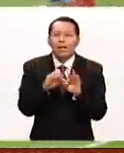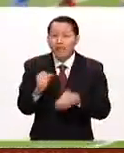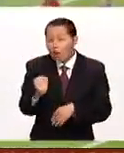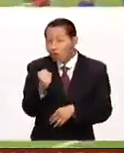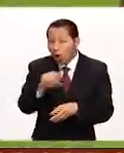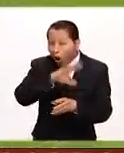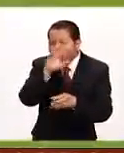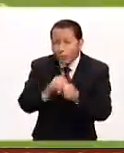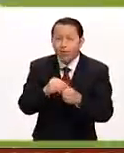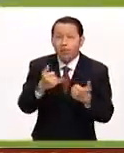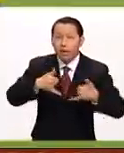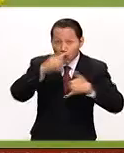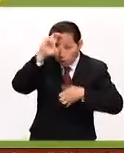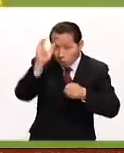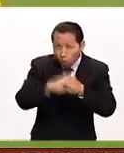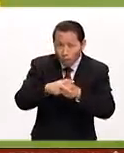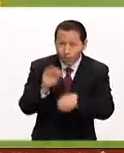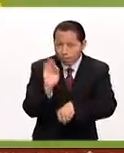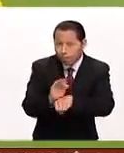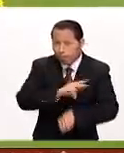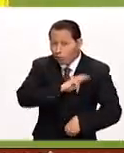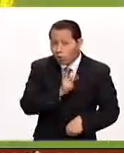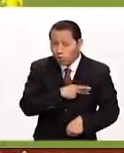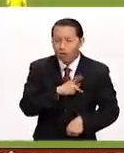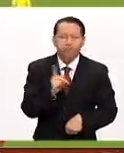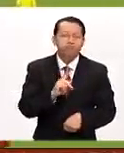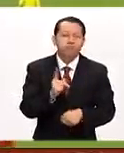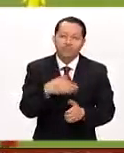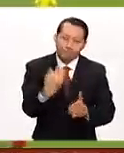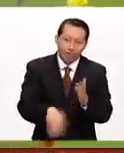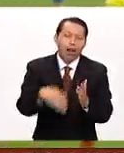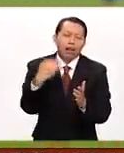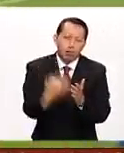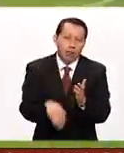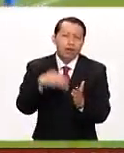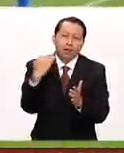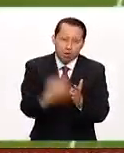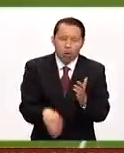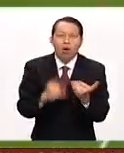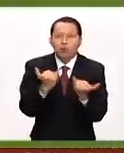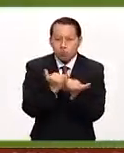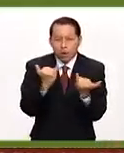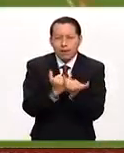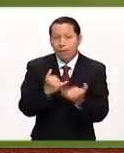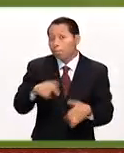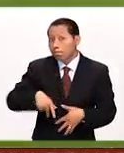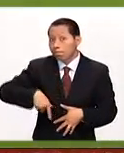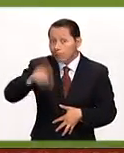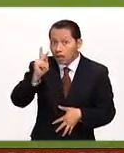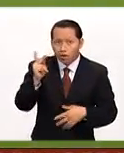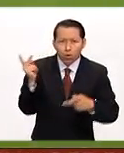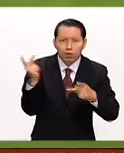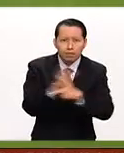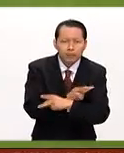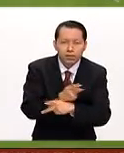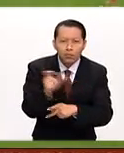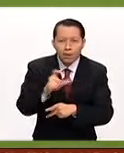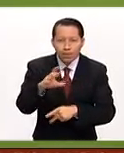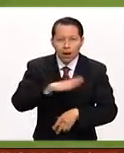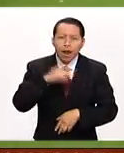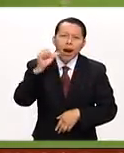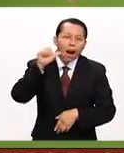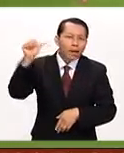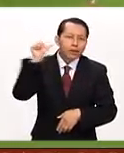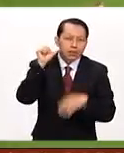durante esta Eurocopa para Portugal, se quedó corto de lo que se esperaba de CR7, sin embargo, en los momentos, así como